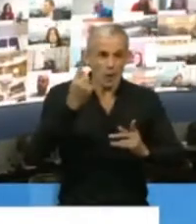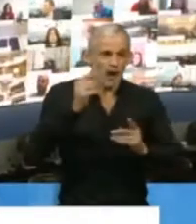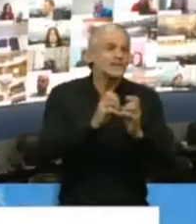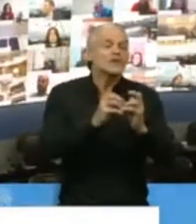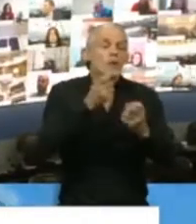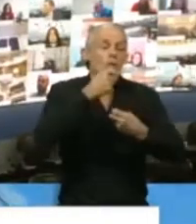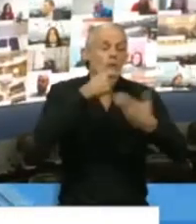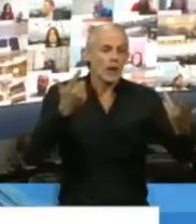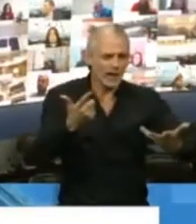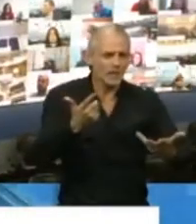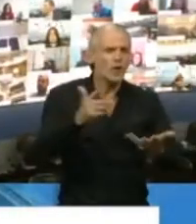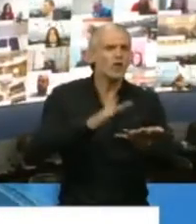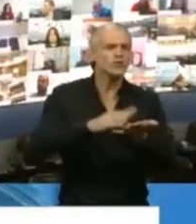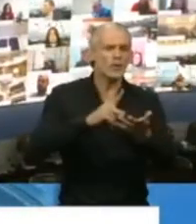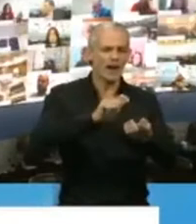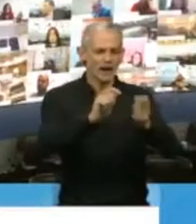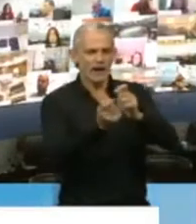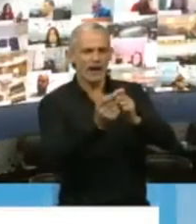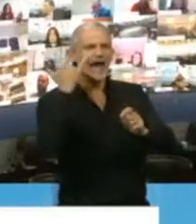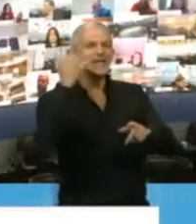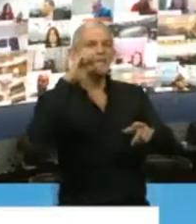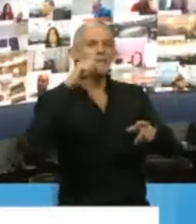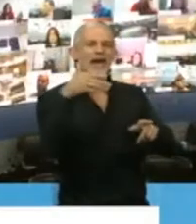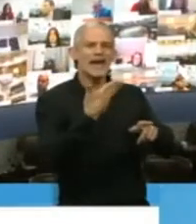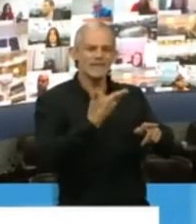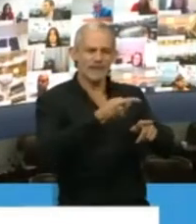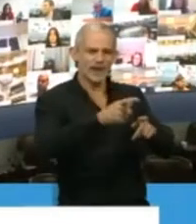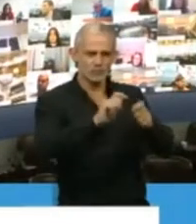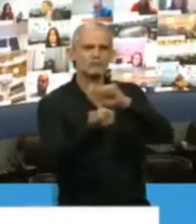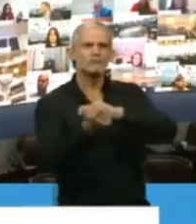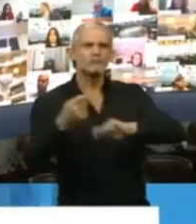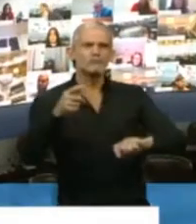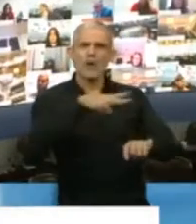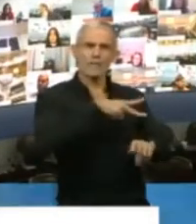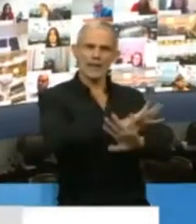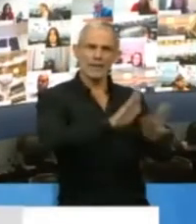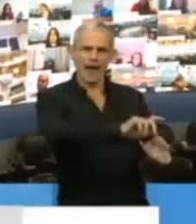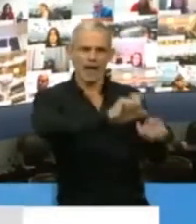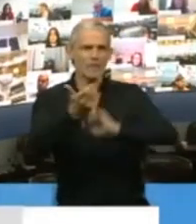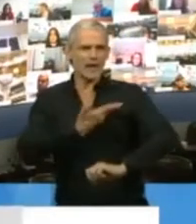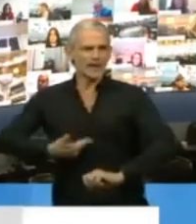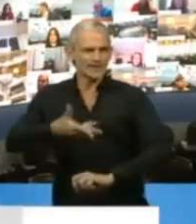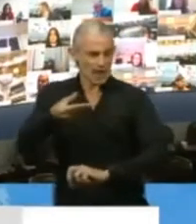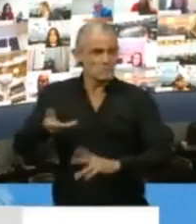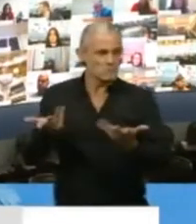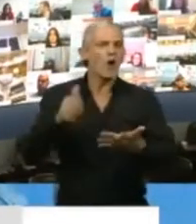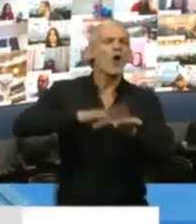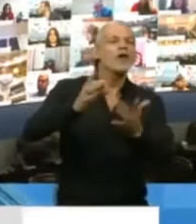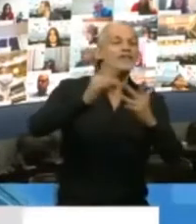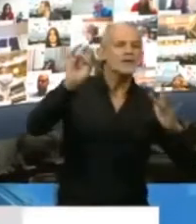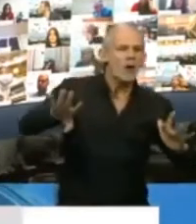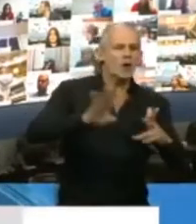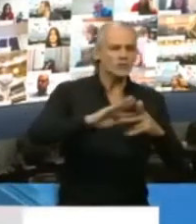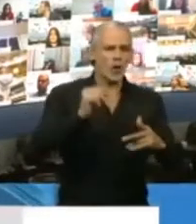la de estatización de IBF, porque la ley de divorcio vincular y patria